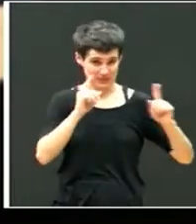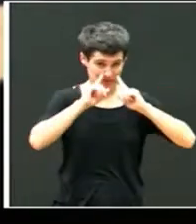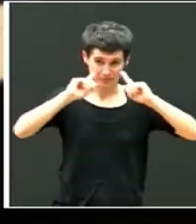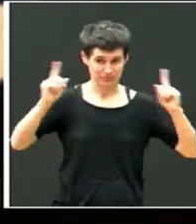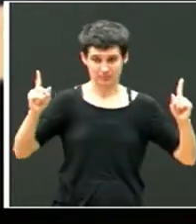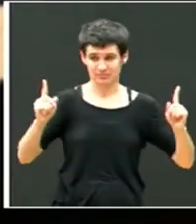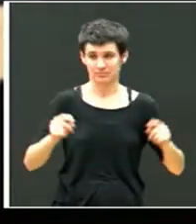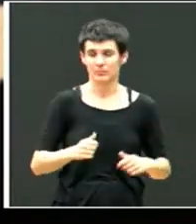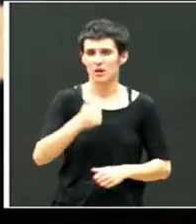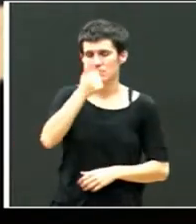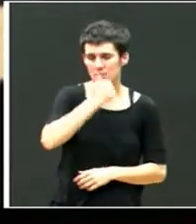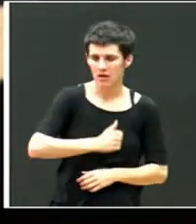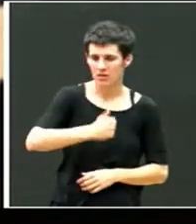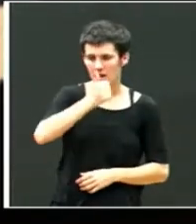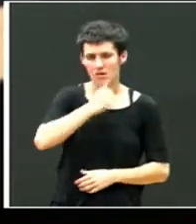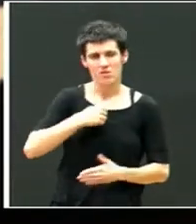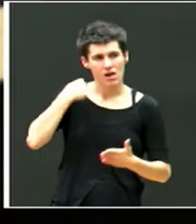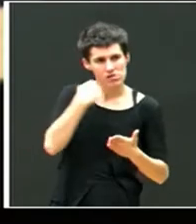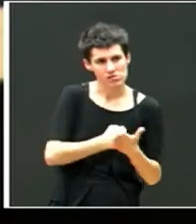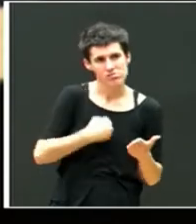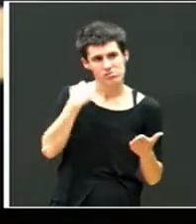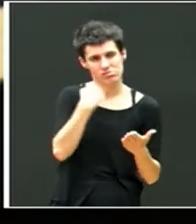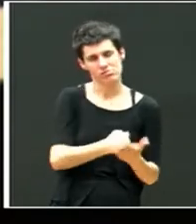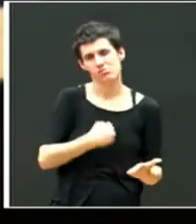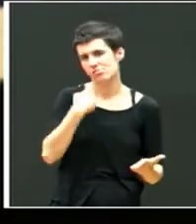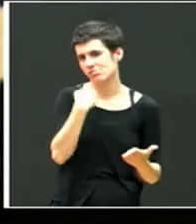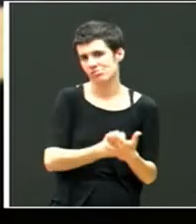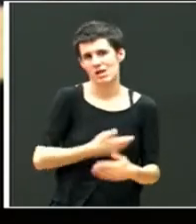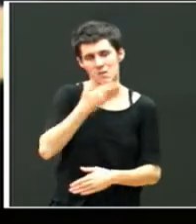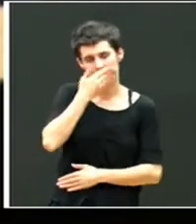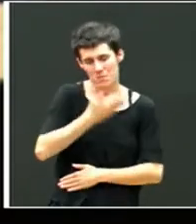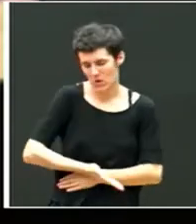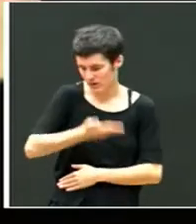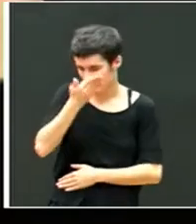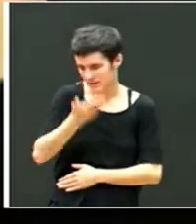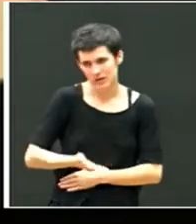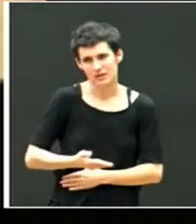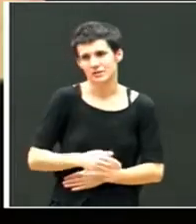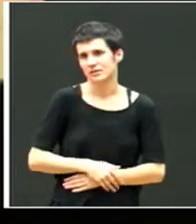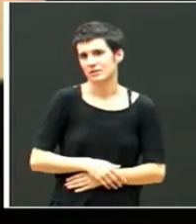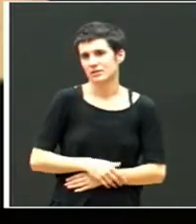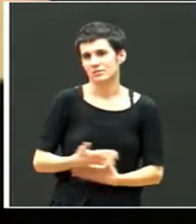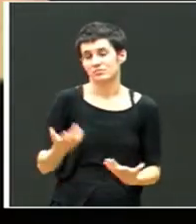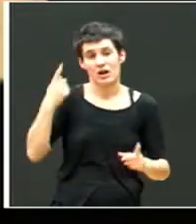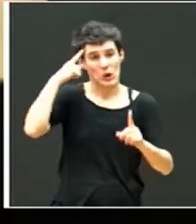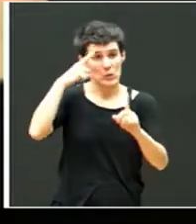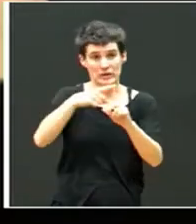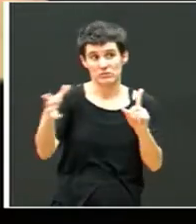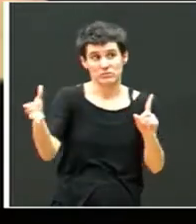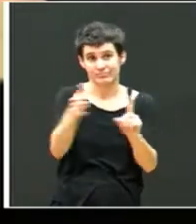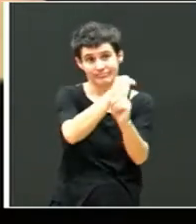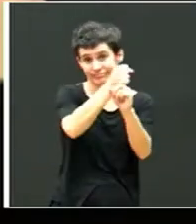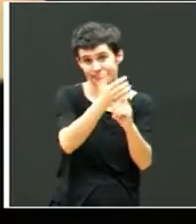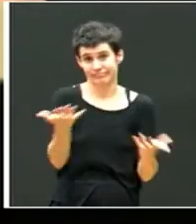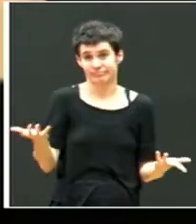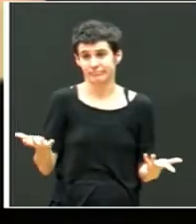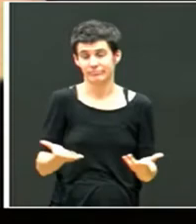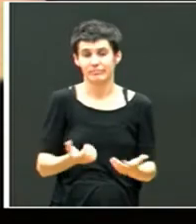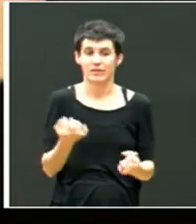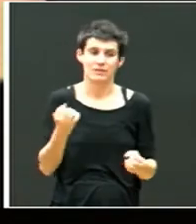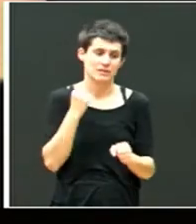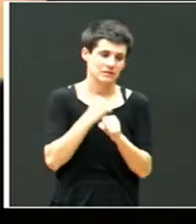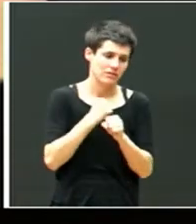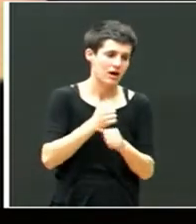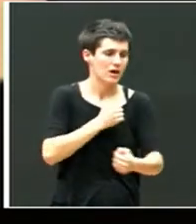la paciencia y perseverancia, como se ha dicho antes, importantísimas para conseguir los objetivos que decíamos. Trabajar la